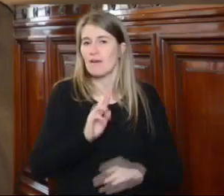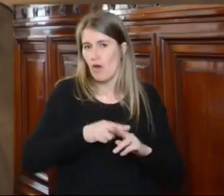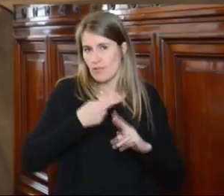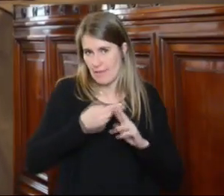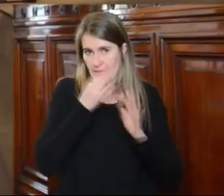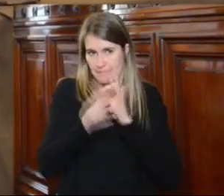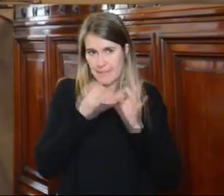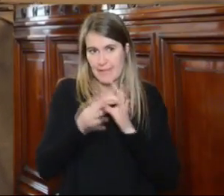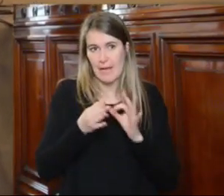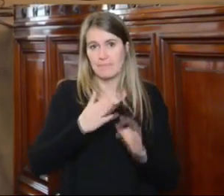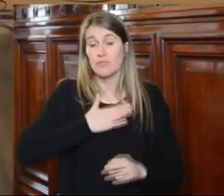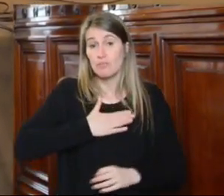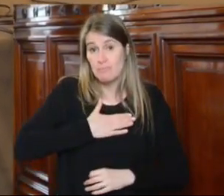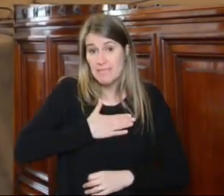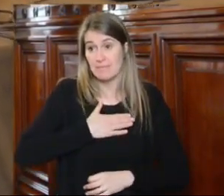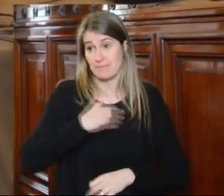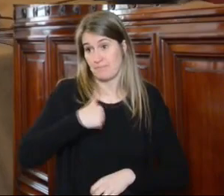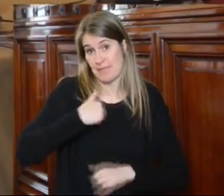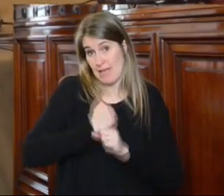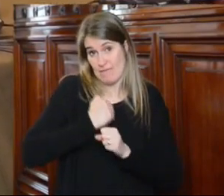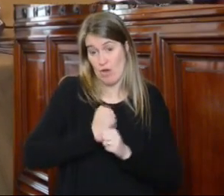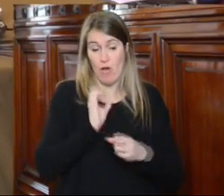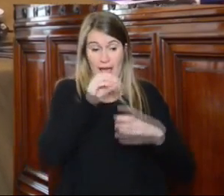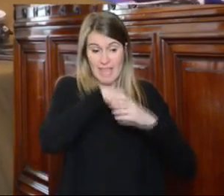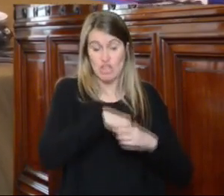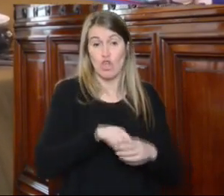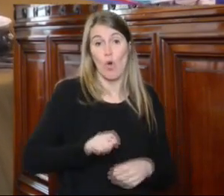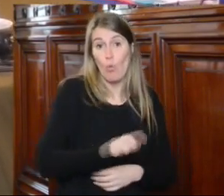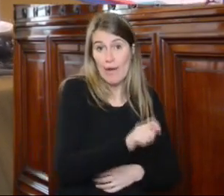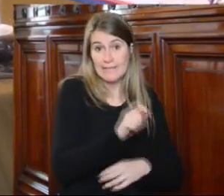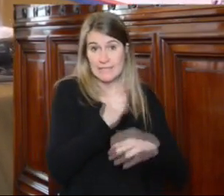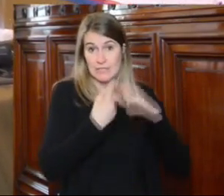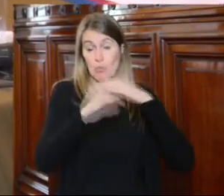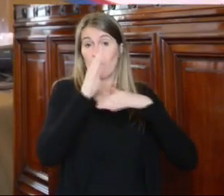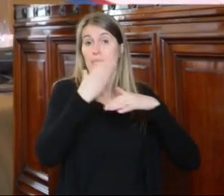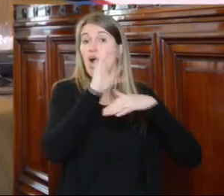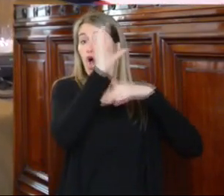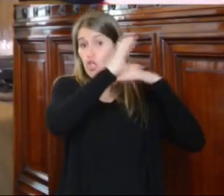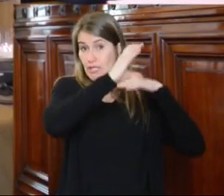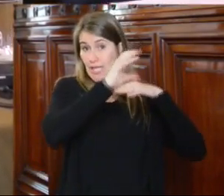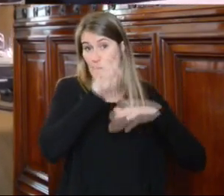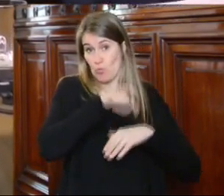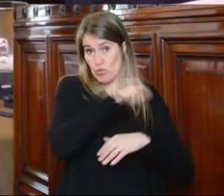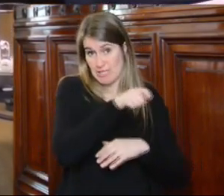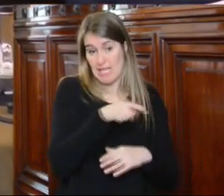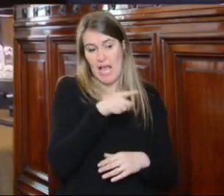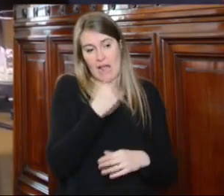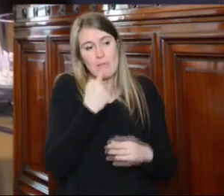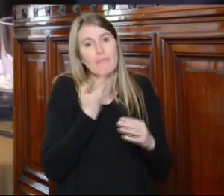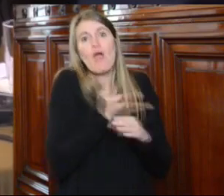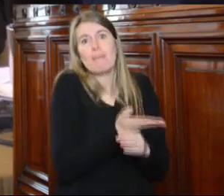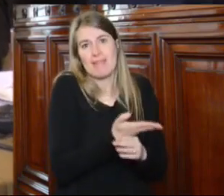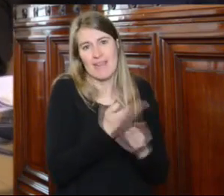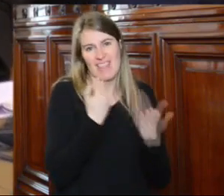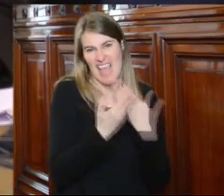hacer desde mi cargo es sugerirle a los ministros de la suprema corte de justicia la instancia de diálogo no lo puedo comprometer ahora porque me